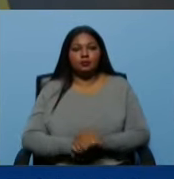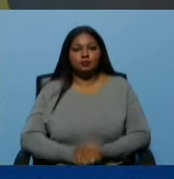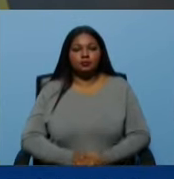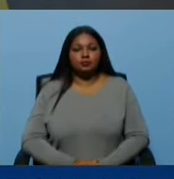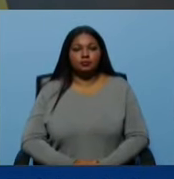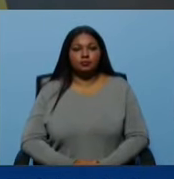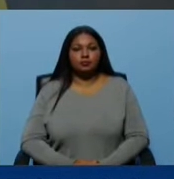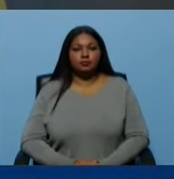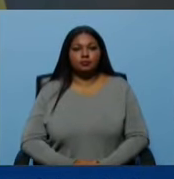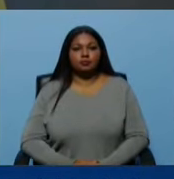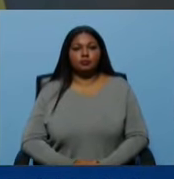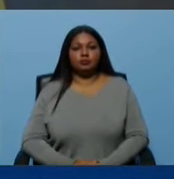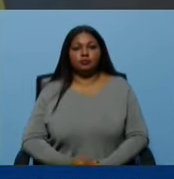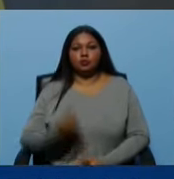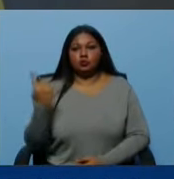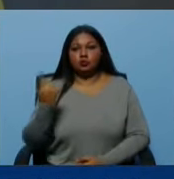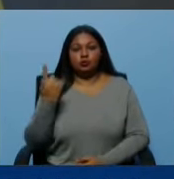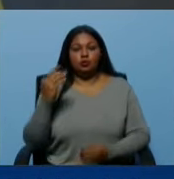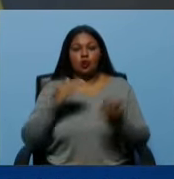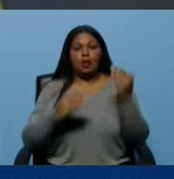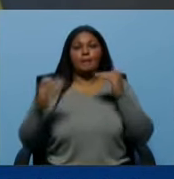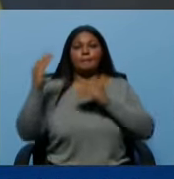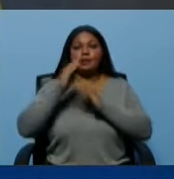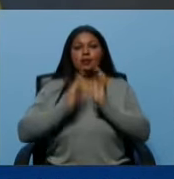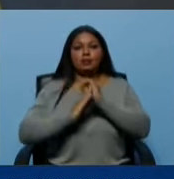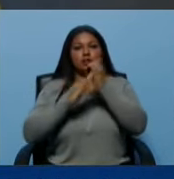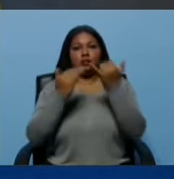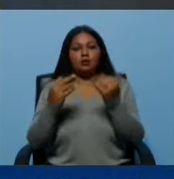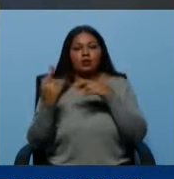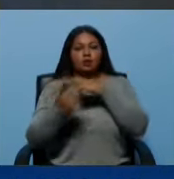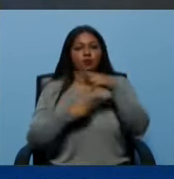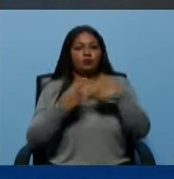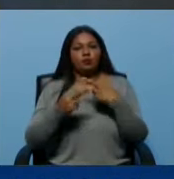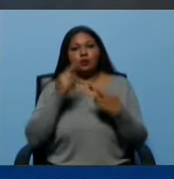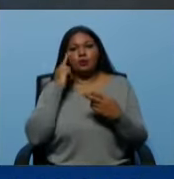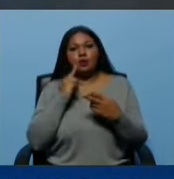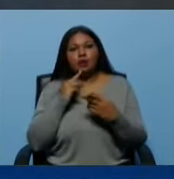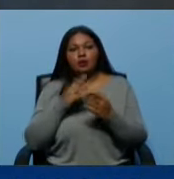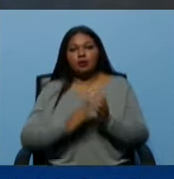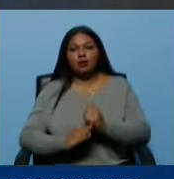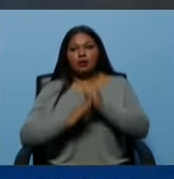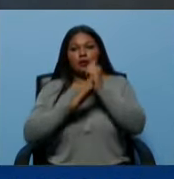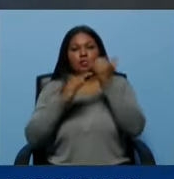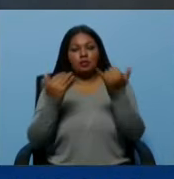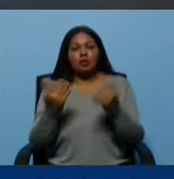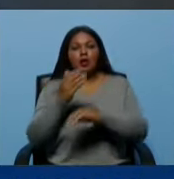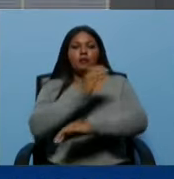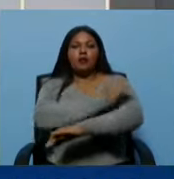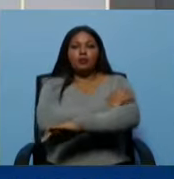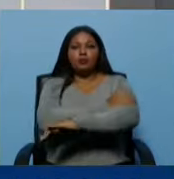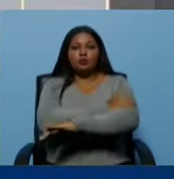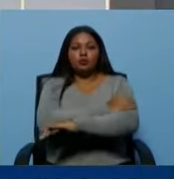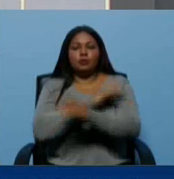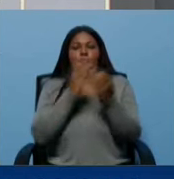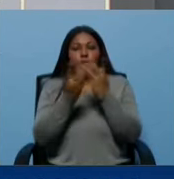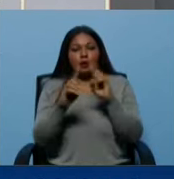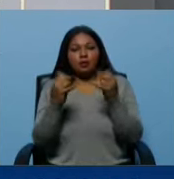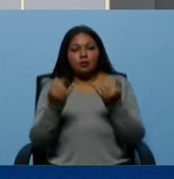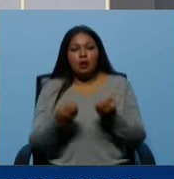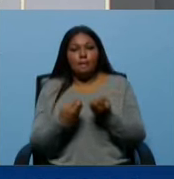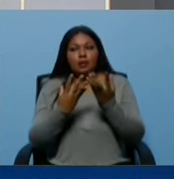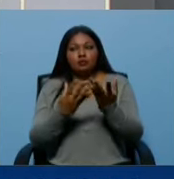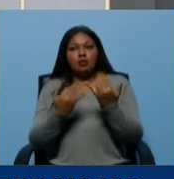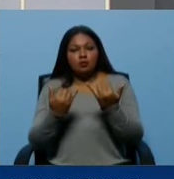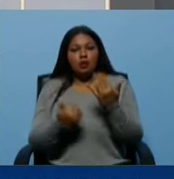atacaron a la máxima dirección de la revolución bolivariana o a los dirigentes de la oposición democrática. La expresión del